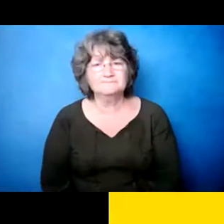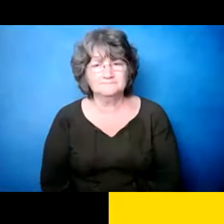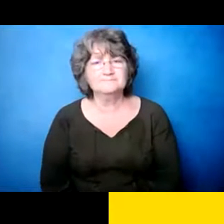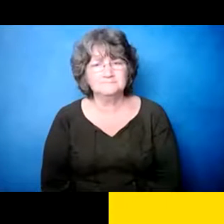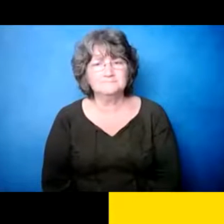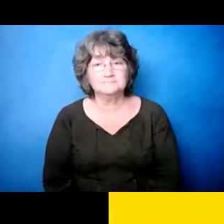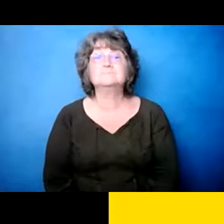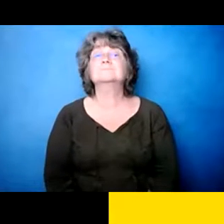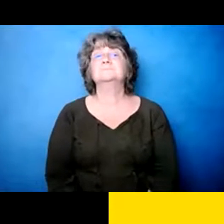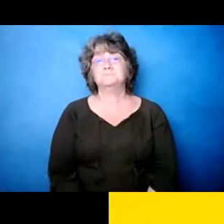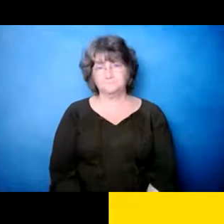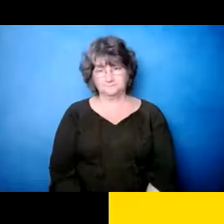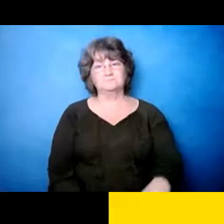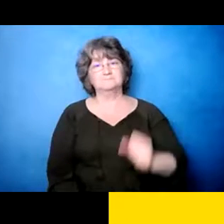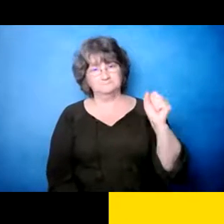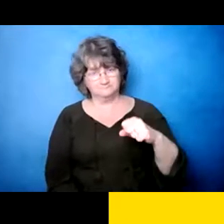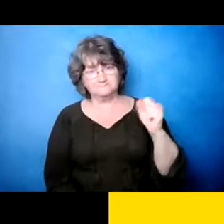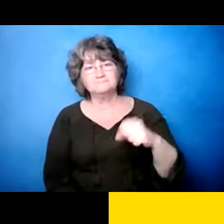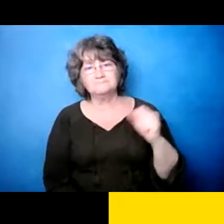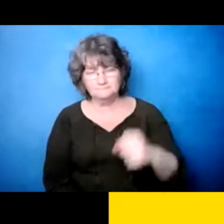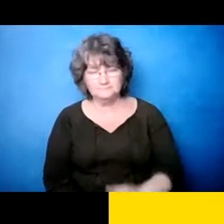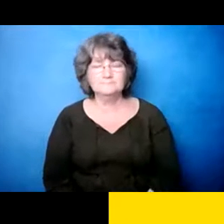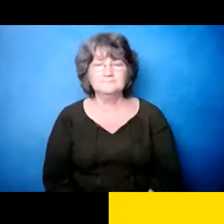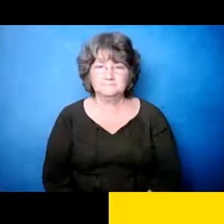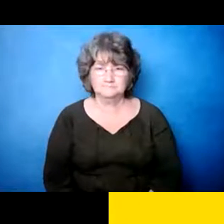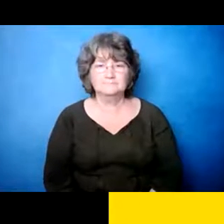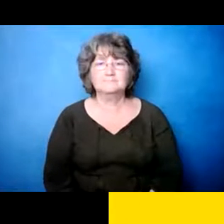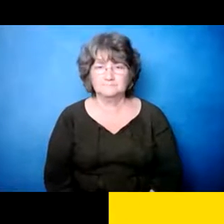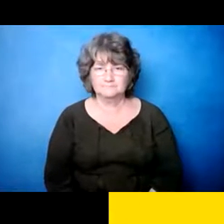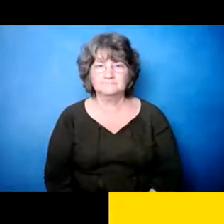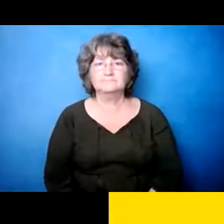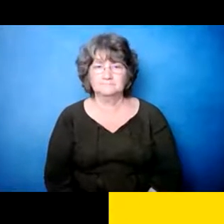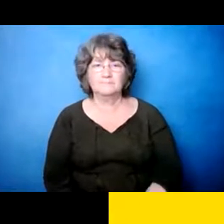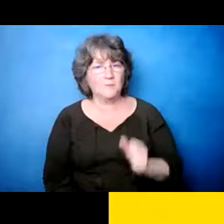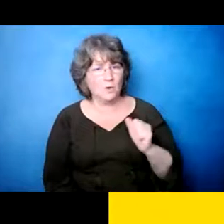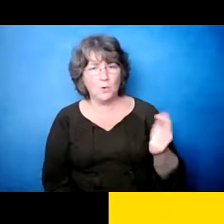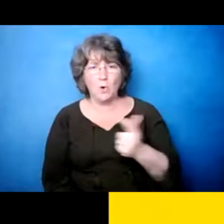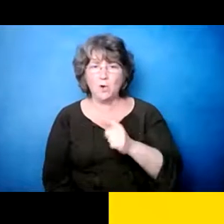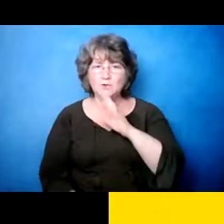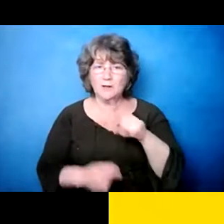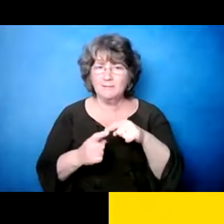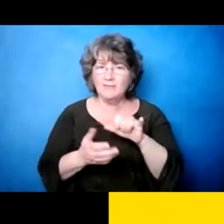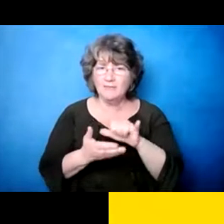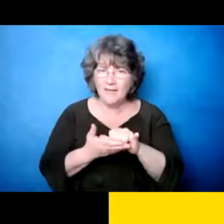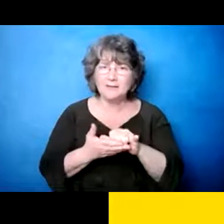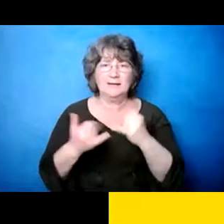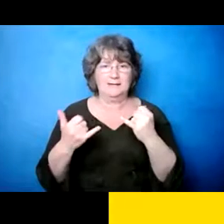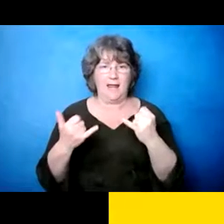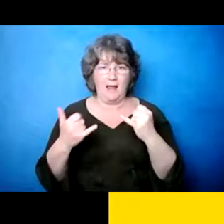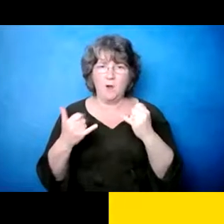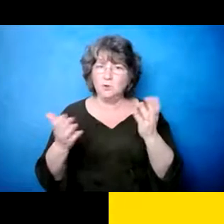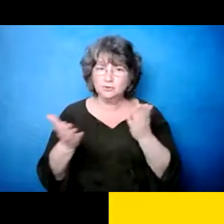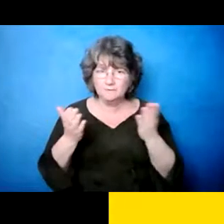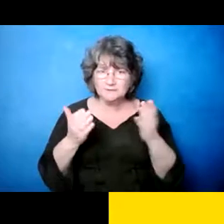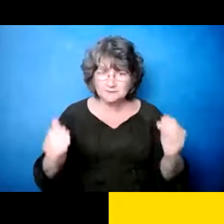fisiológicamente, así, es como todo, eh, a ti, aquí están mencionando, están, eh, está en la, en la junta